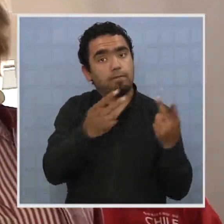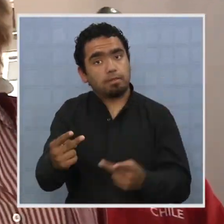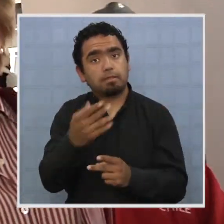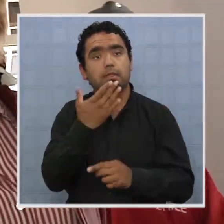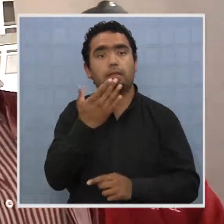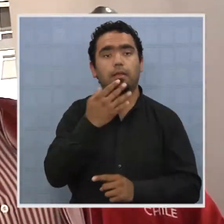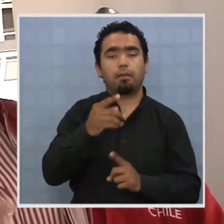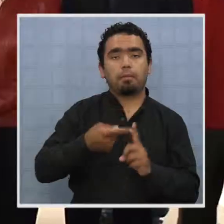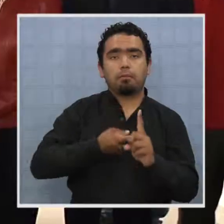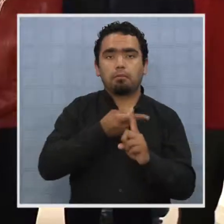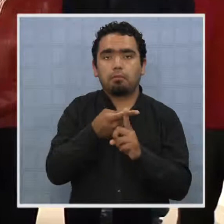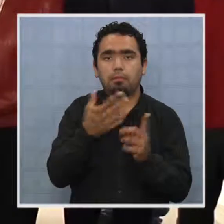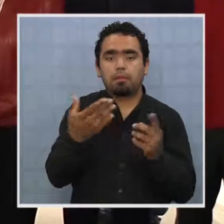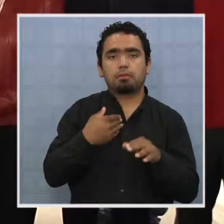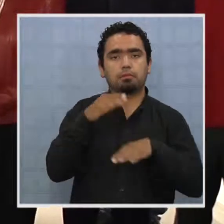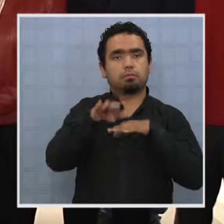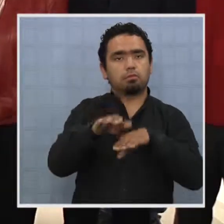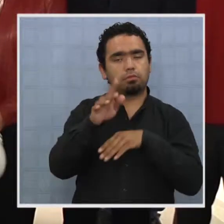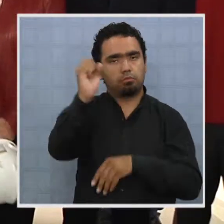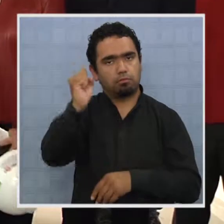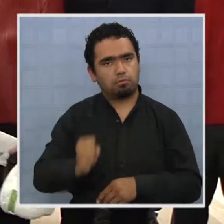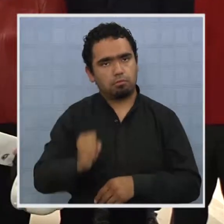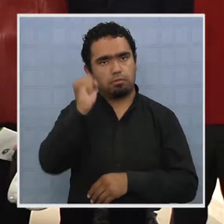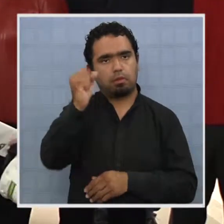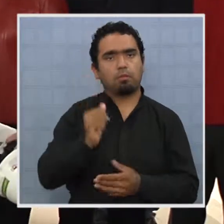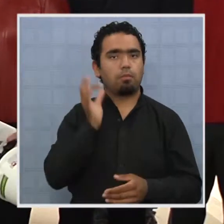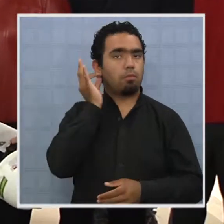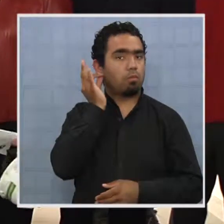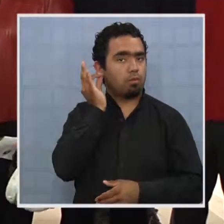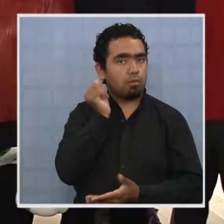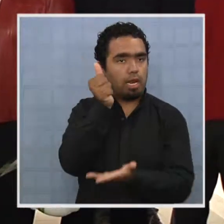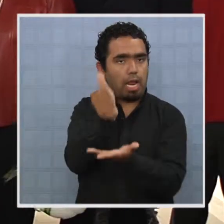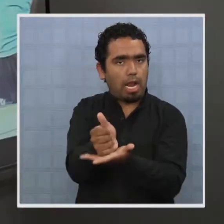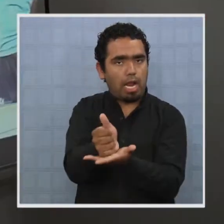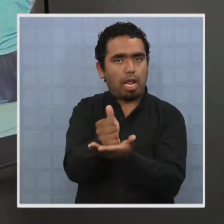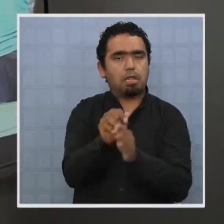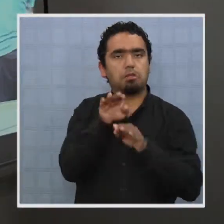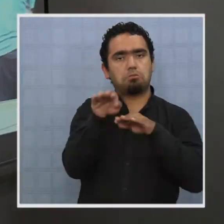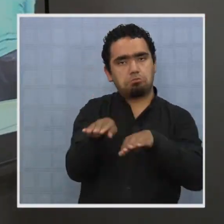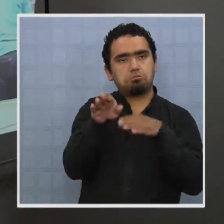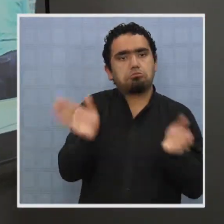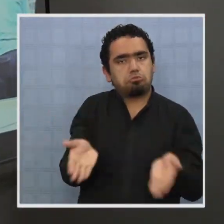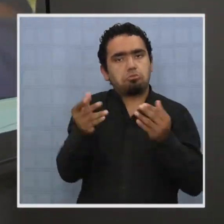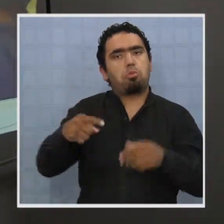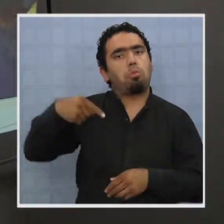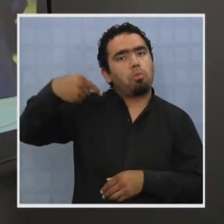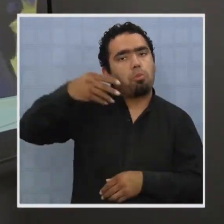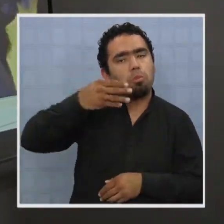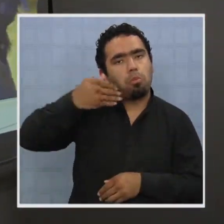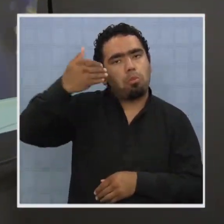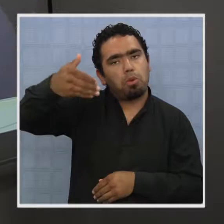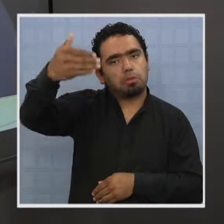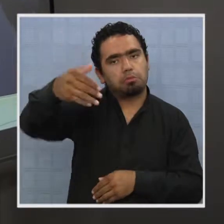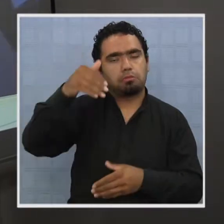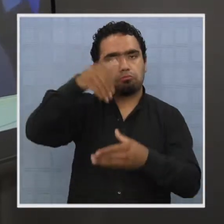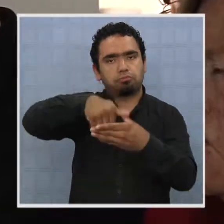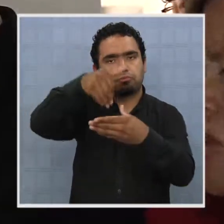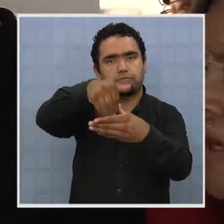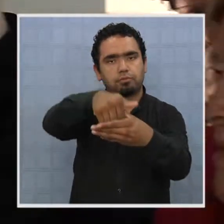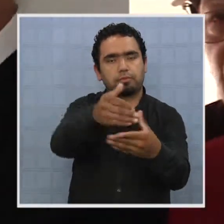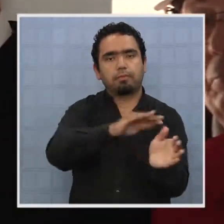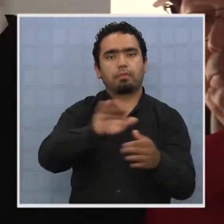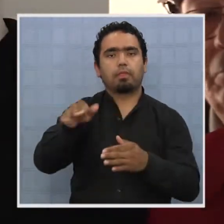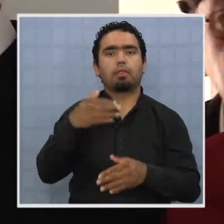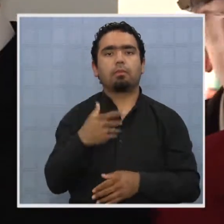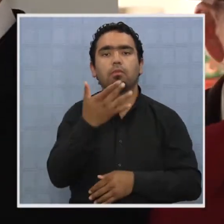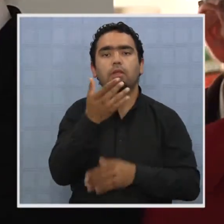marcada además por el inminente apoyo que Piñera ha entregado a la candidata de la Alianza por Chile, Mirta Dubós. Esto después que según algunos